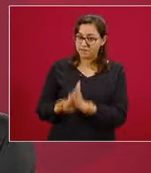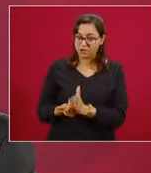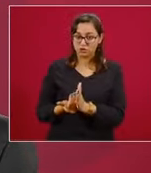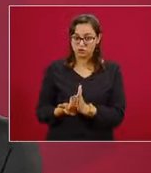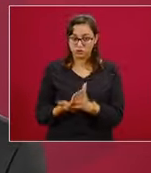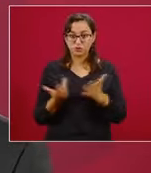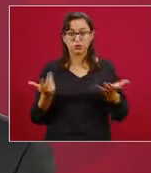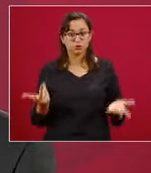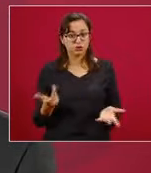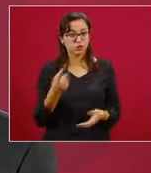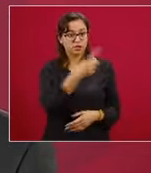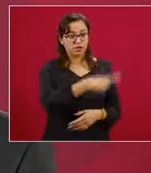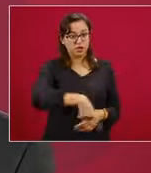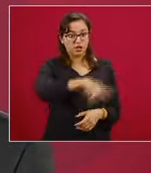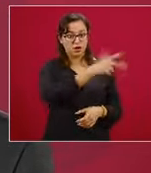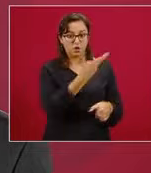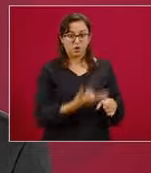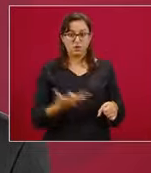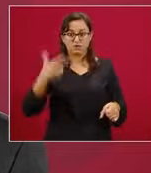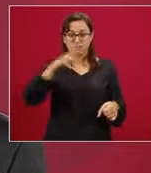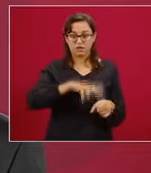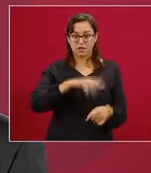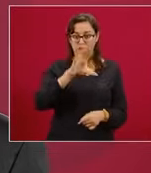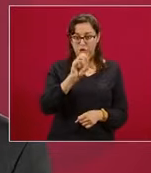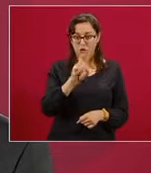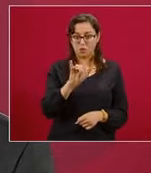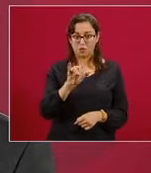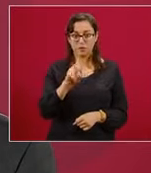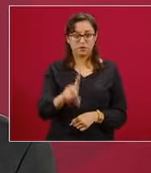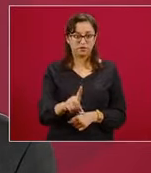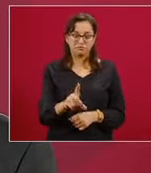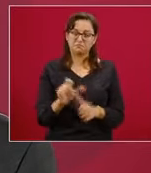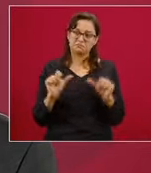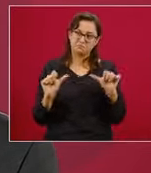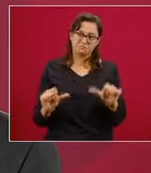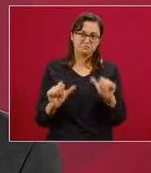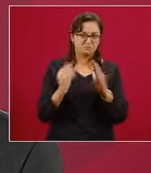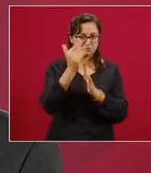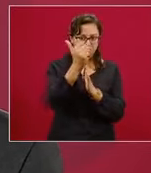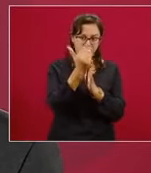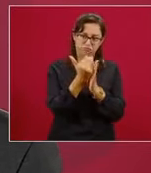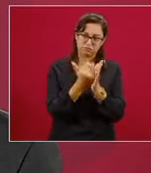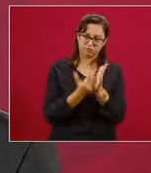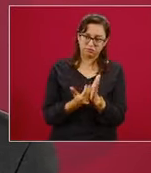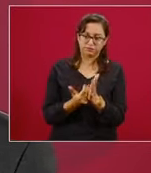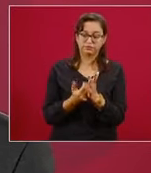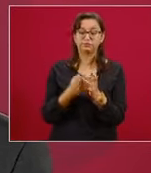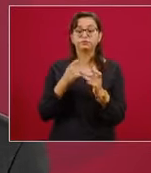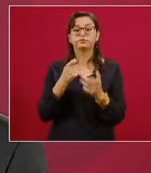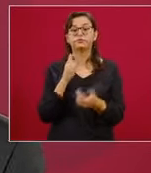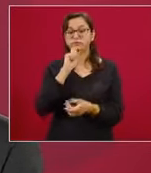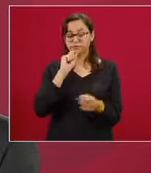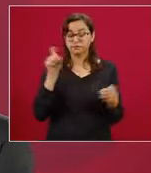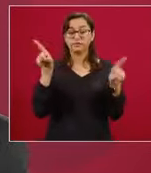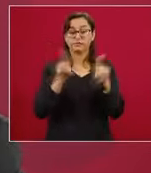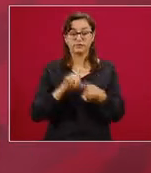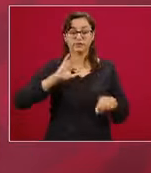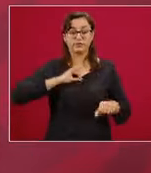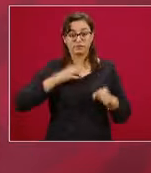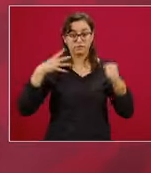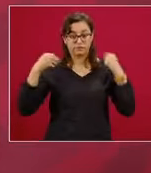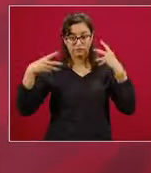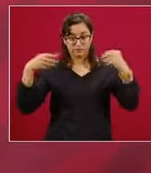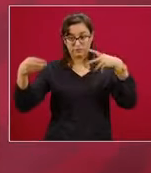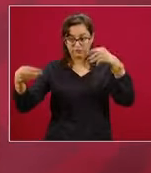para este propósito es cada vez menor. Pero, además, eso refleja que la intensidad de la epidemia se va